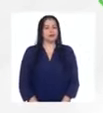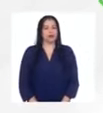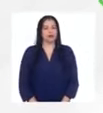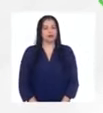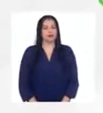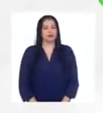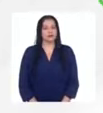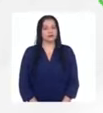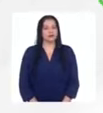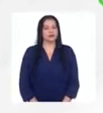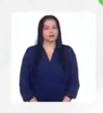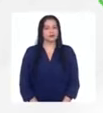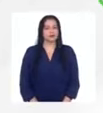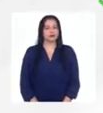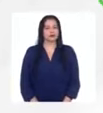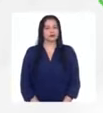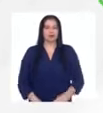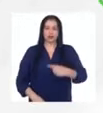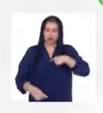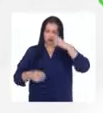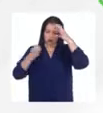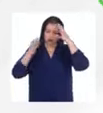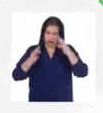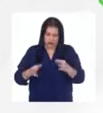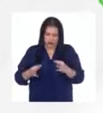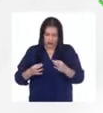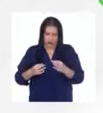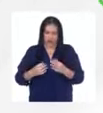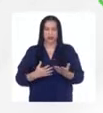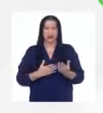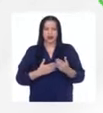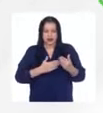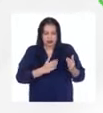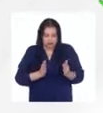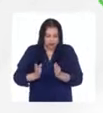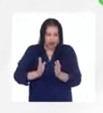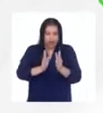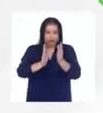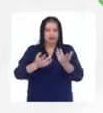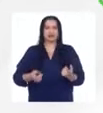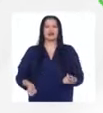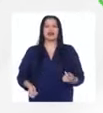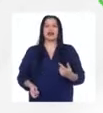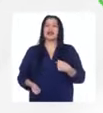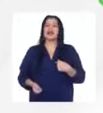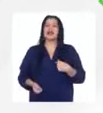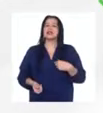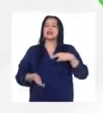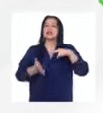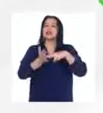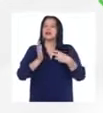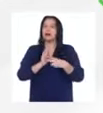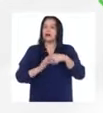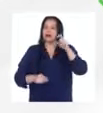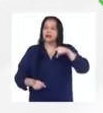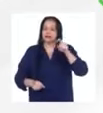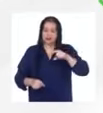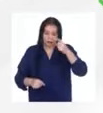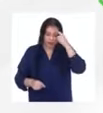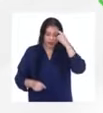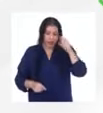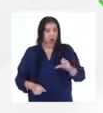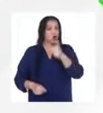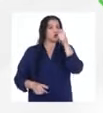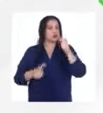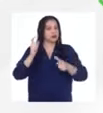y decidí recorrer el el camino que implicaba pensar en otras personas